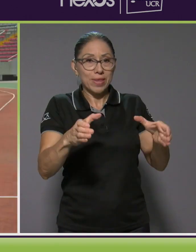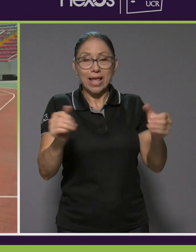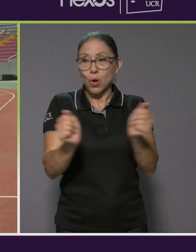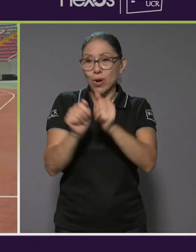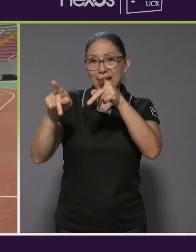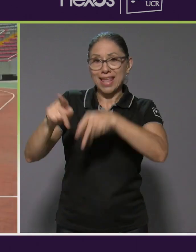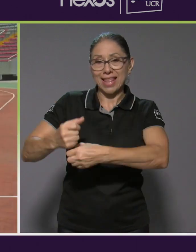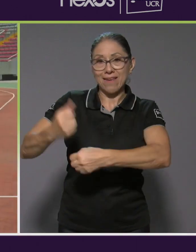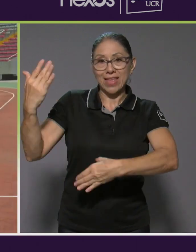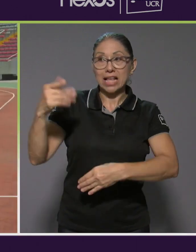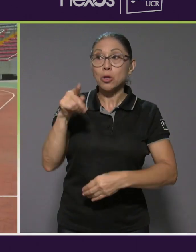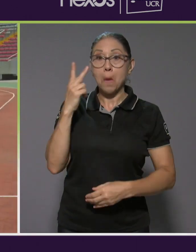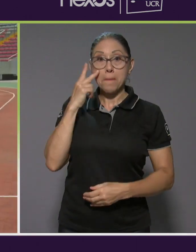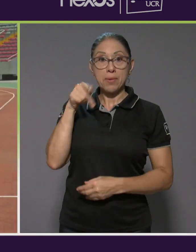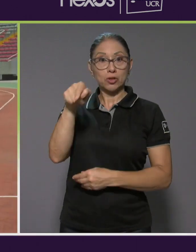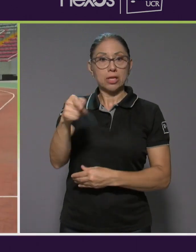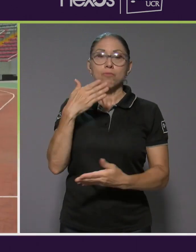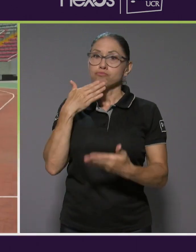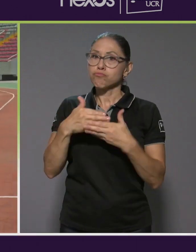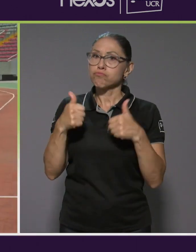se le vio muy buen nivel.